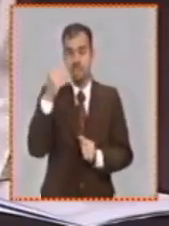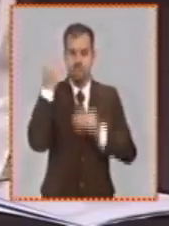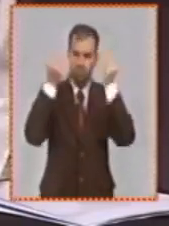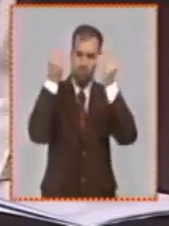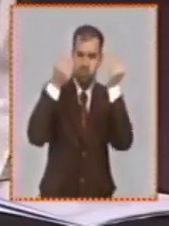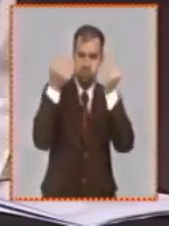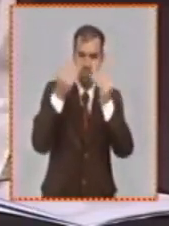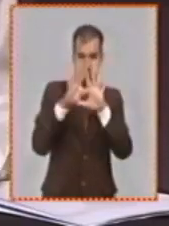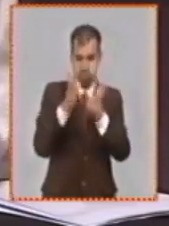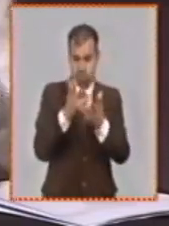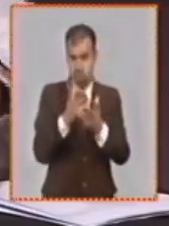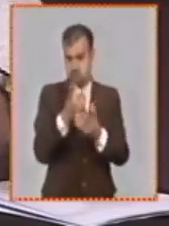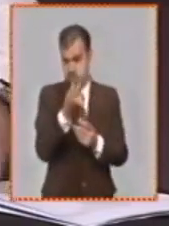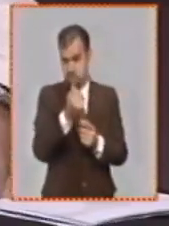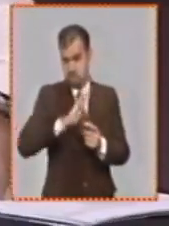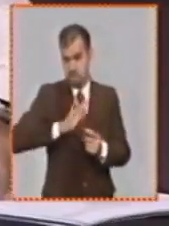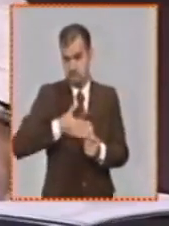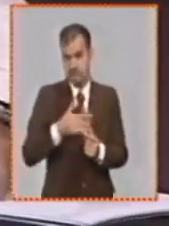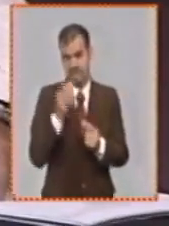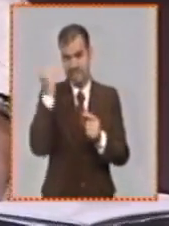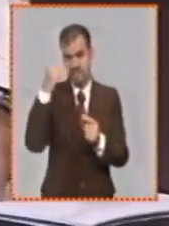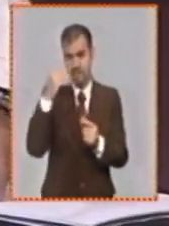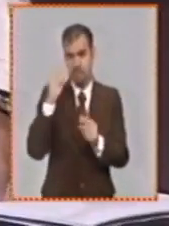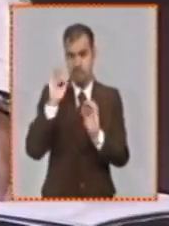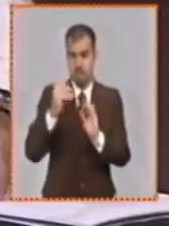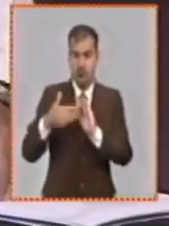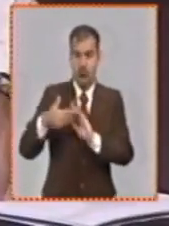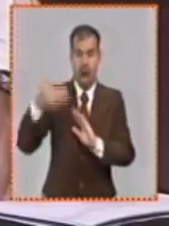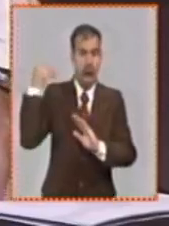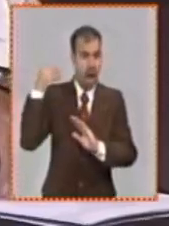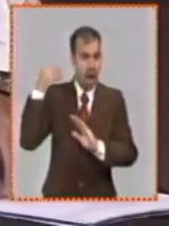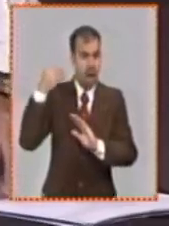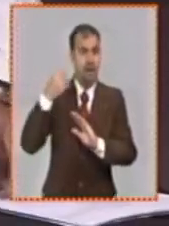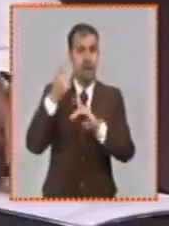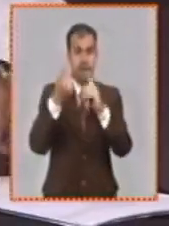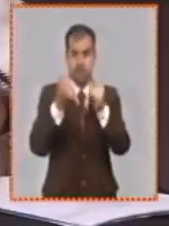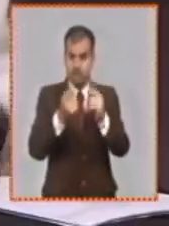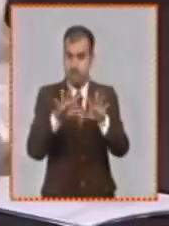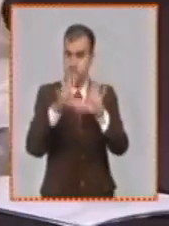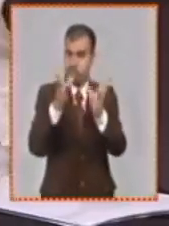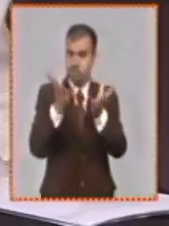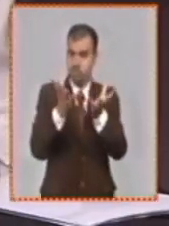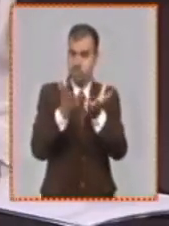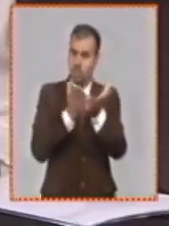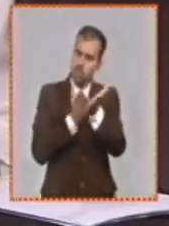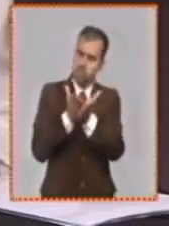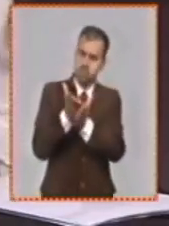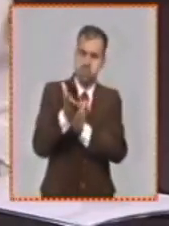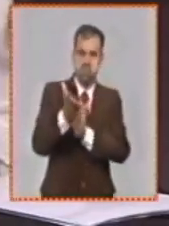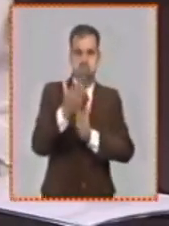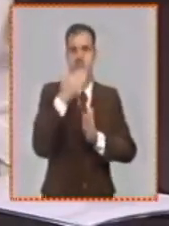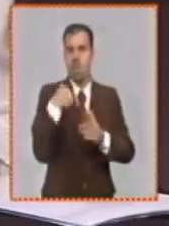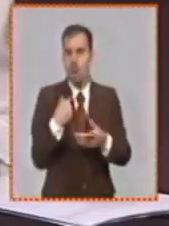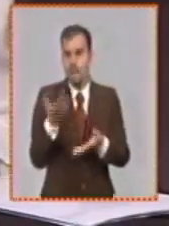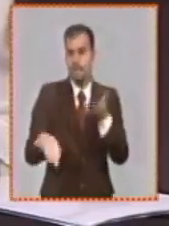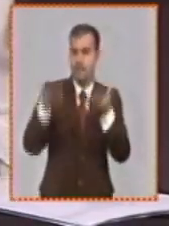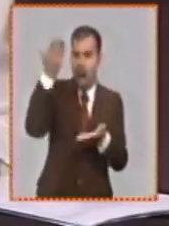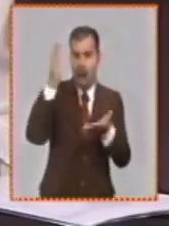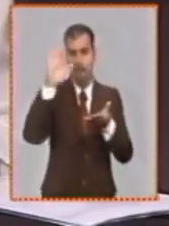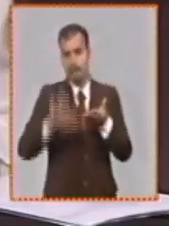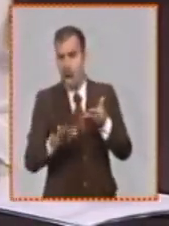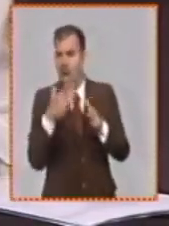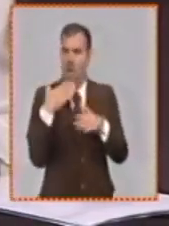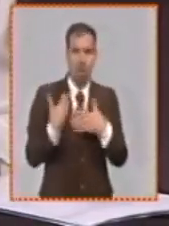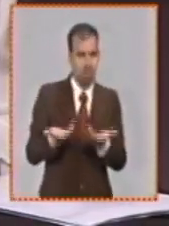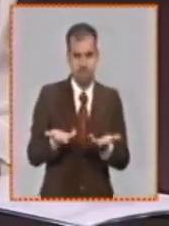hacerse de esos precios minoristas como continuidad de los que les anteceden estos precios en los insumos, los precios que tienen que tomar